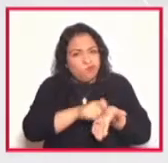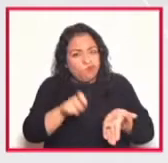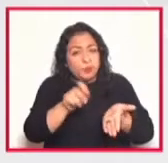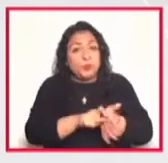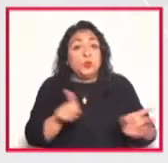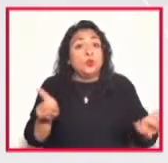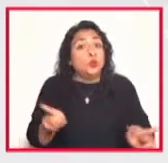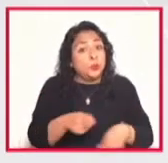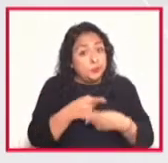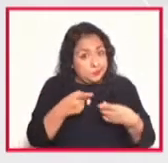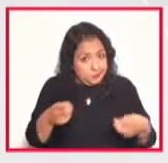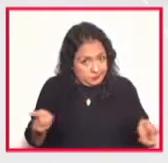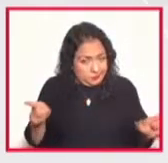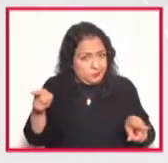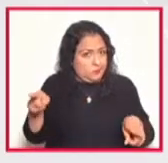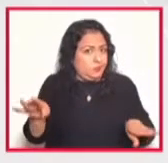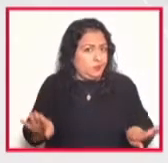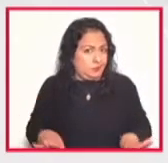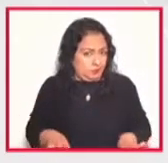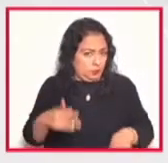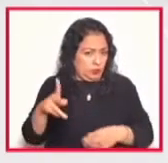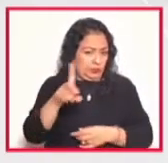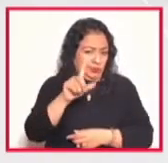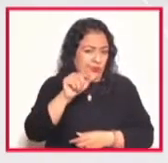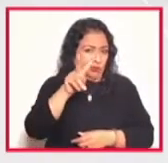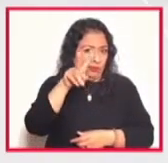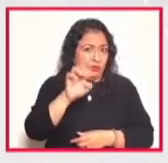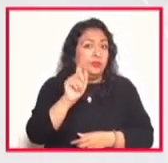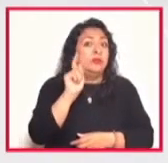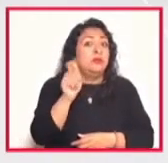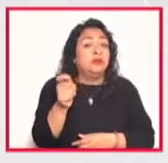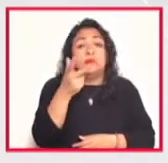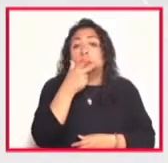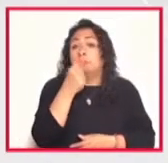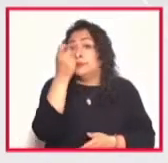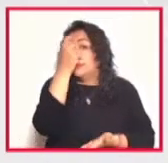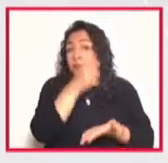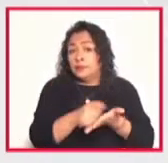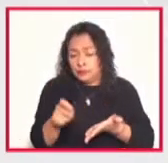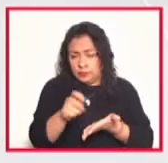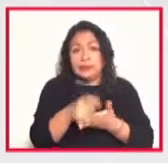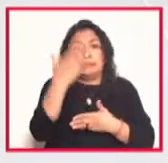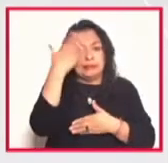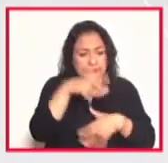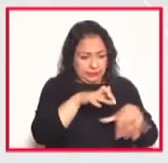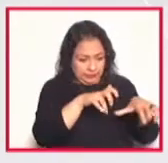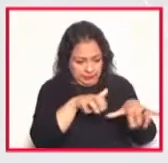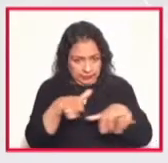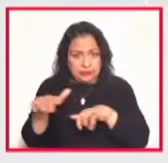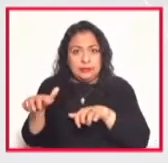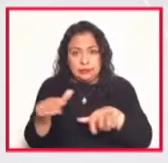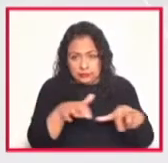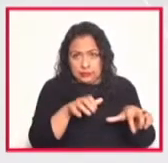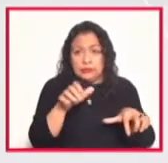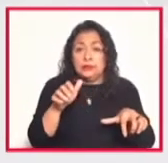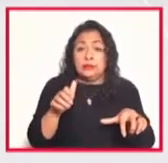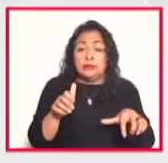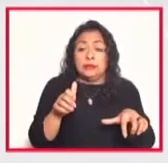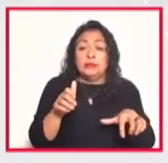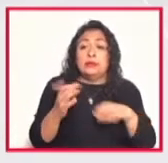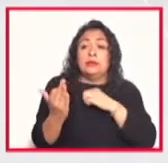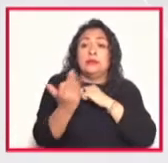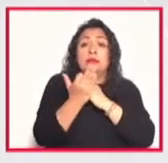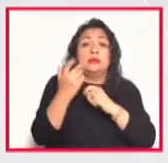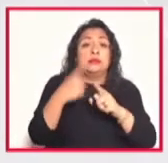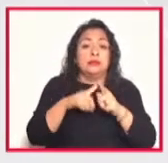lo lo característico de Dave Brubeck es que es un compositor que toca el piano y que utiliza el jazz entre otros